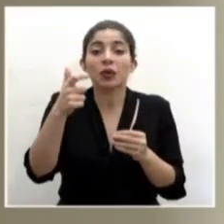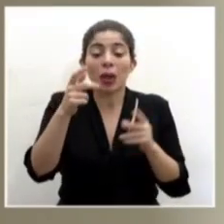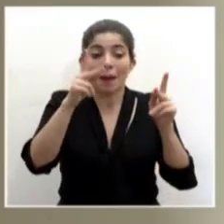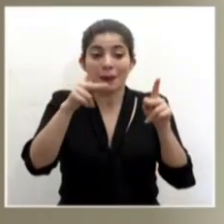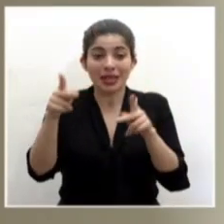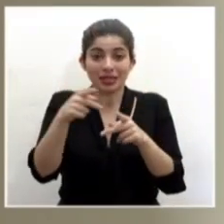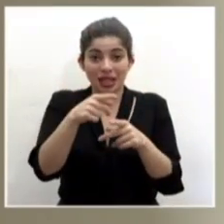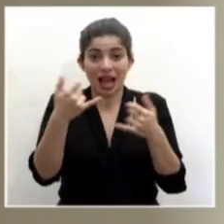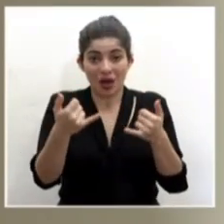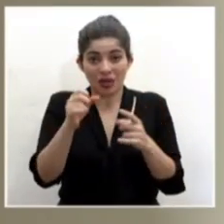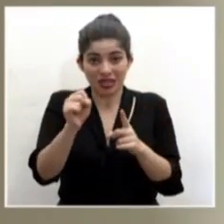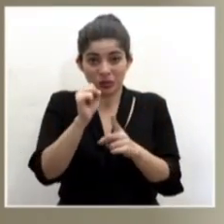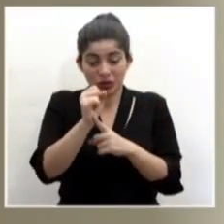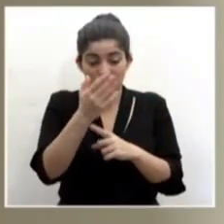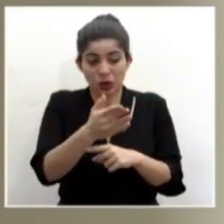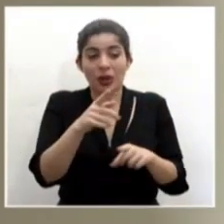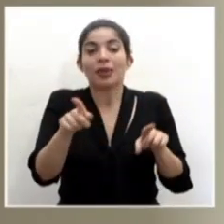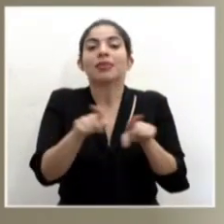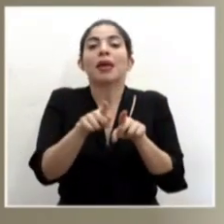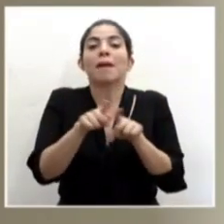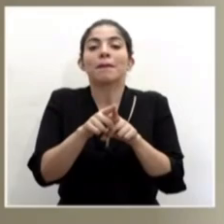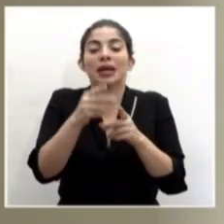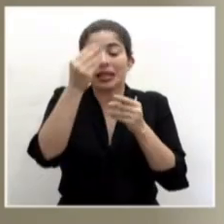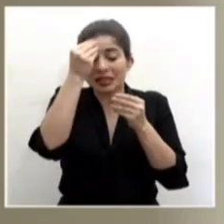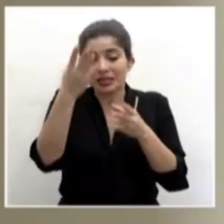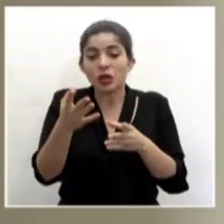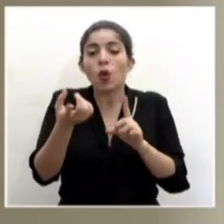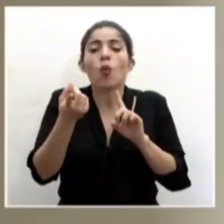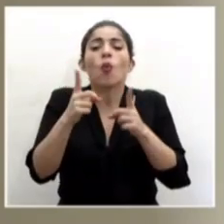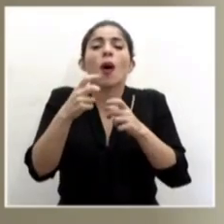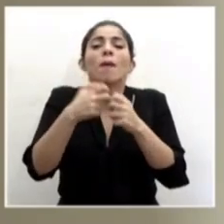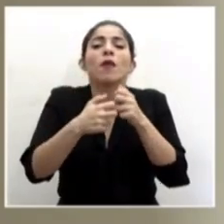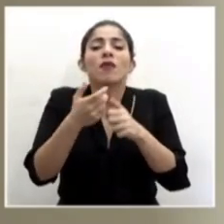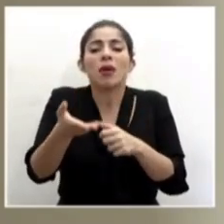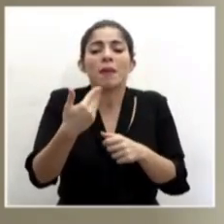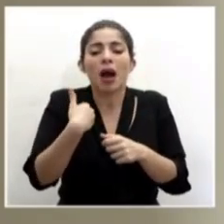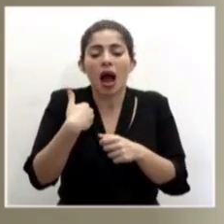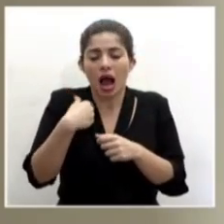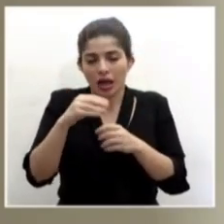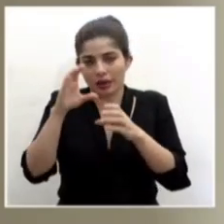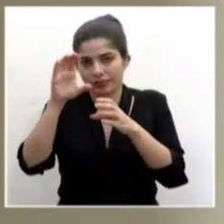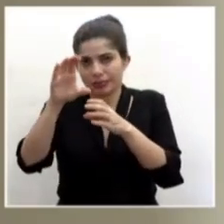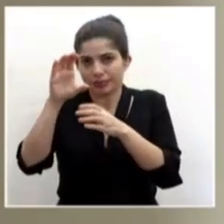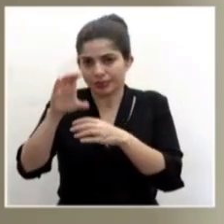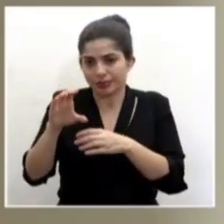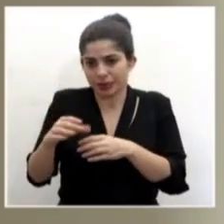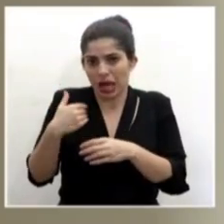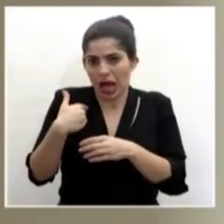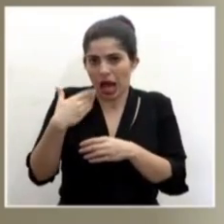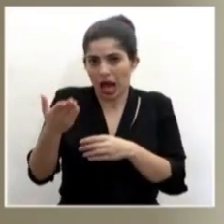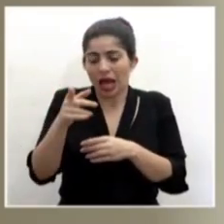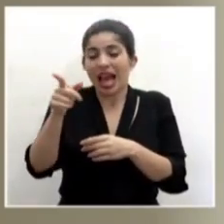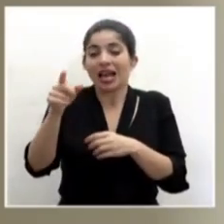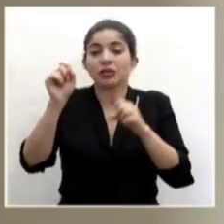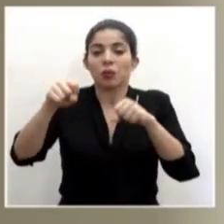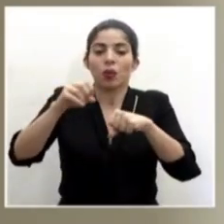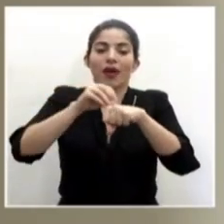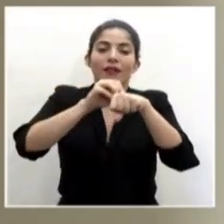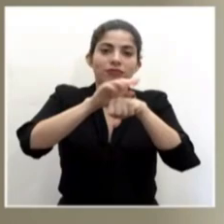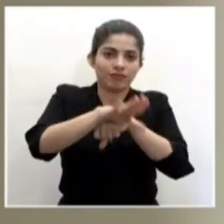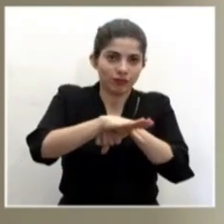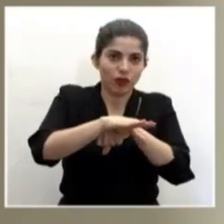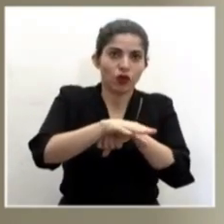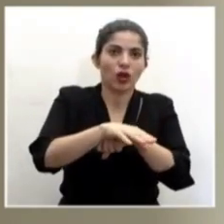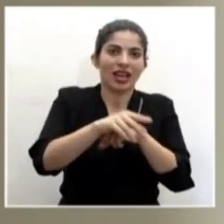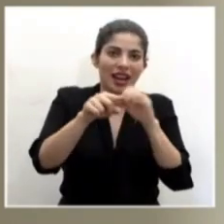que están en esta situación, sino que también la indicación de cuál es el problema que hemos tenido. Esto podría estar incidiendo de forma